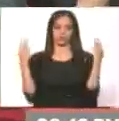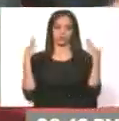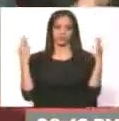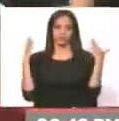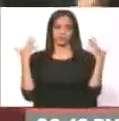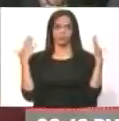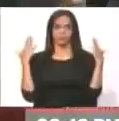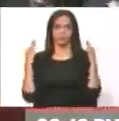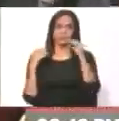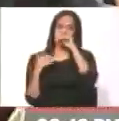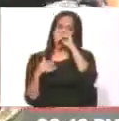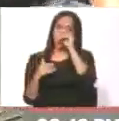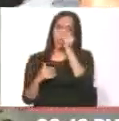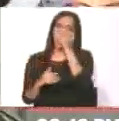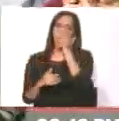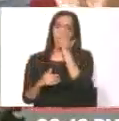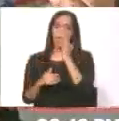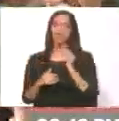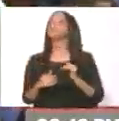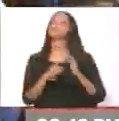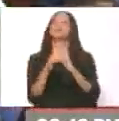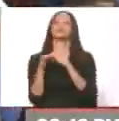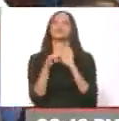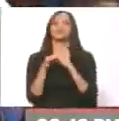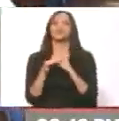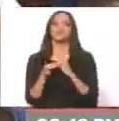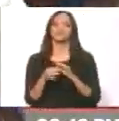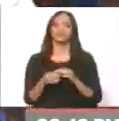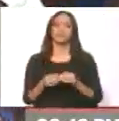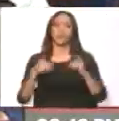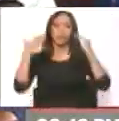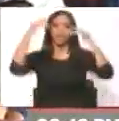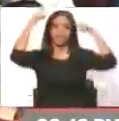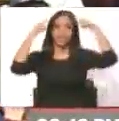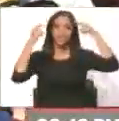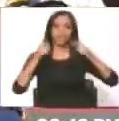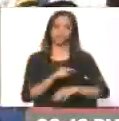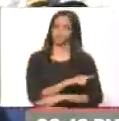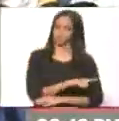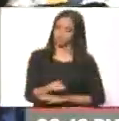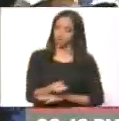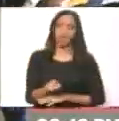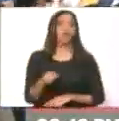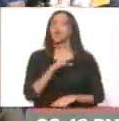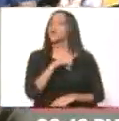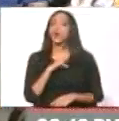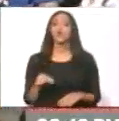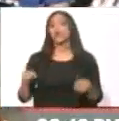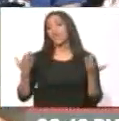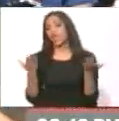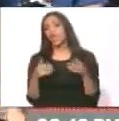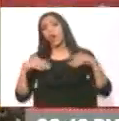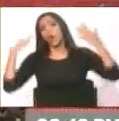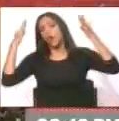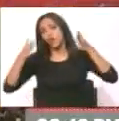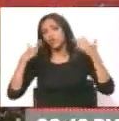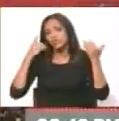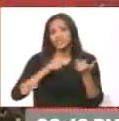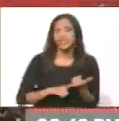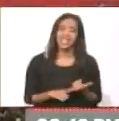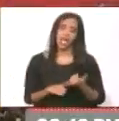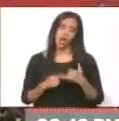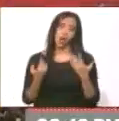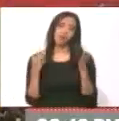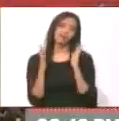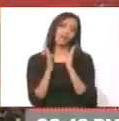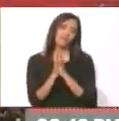Unidad. Unidad. Máxima unidad. Cuando el comandante Chávez dio la orden, no fue una sugerencia. No fue, ¿cómo se llama?